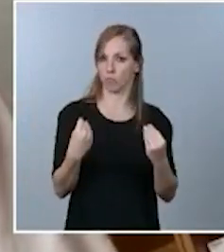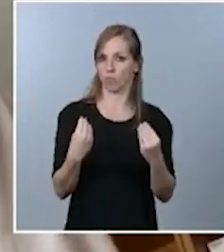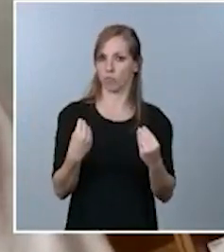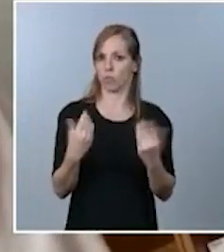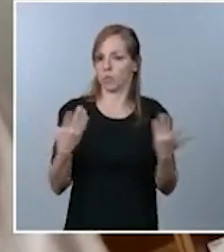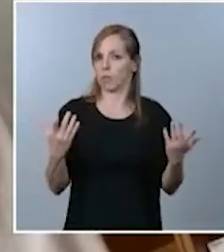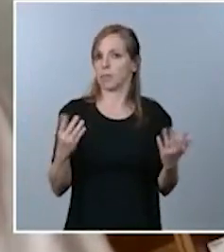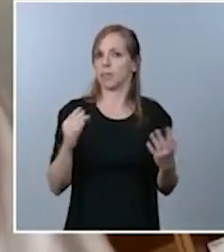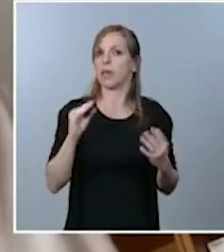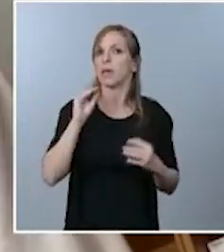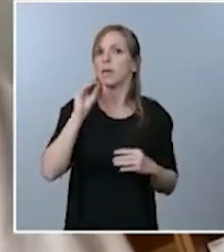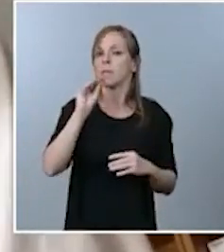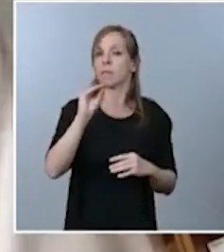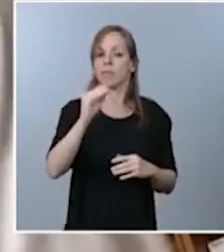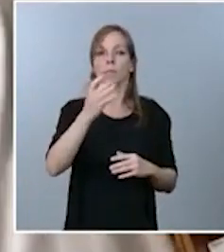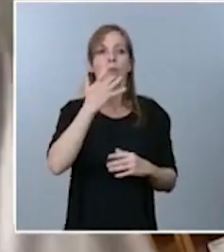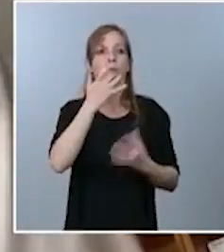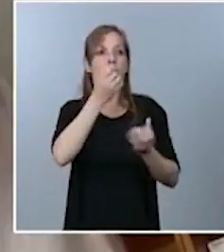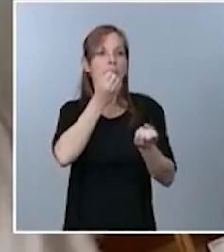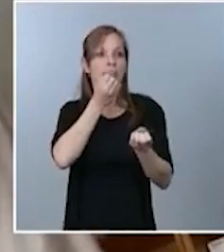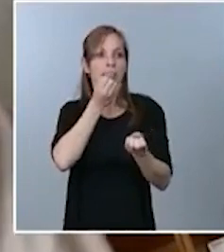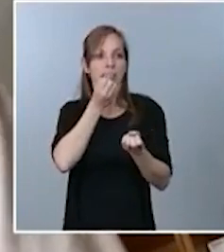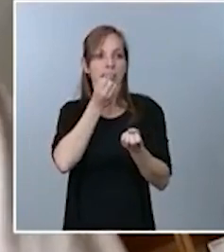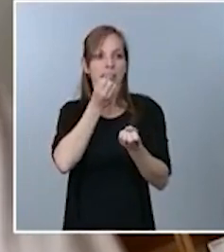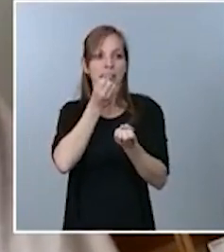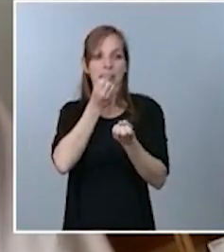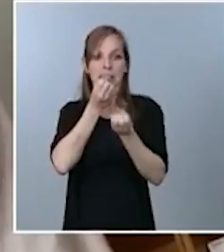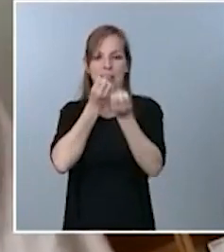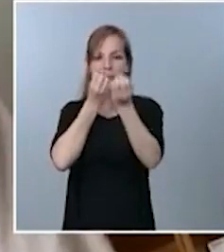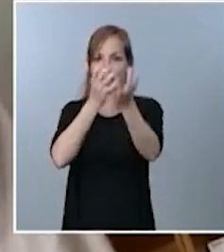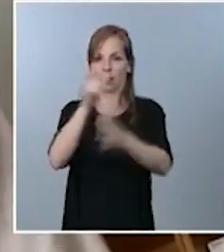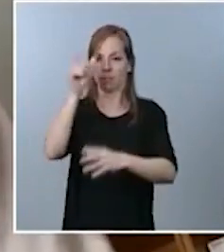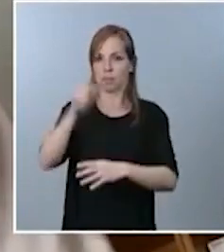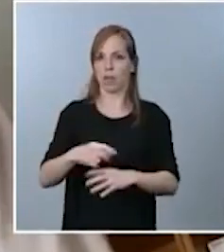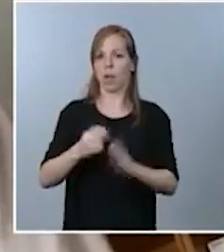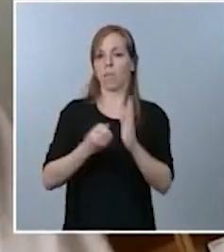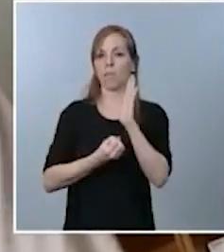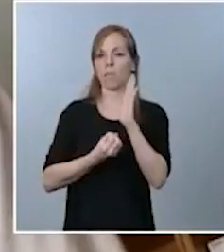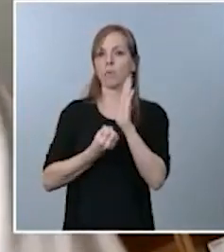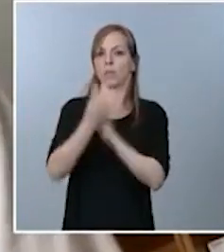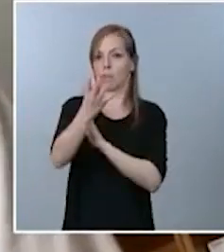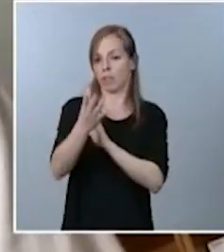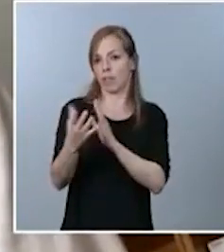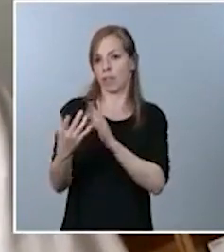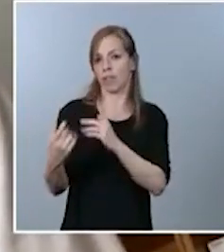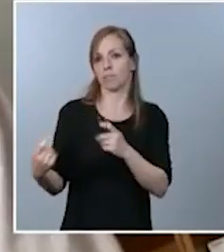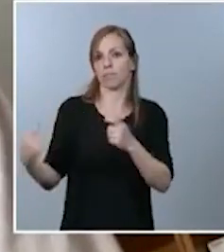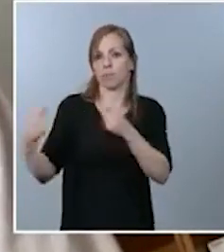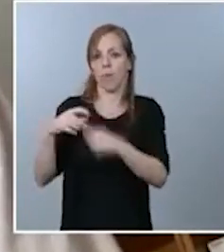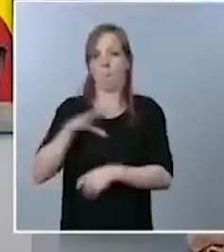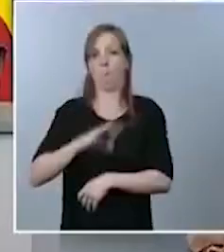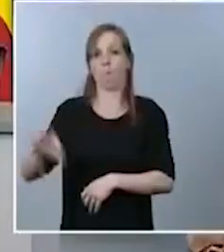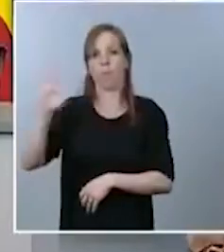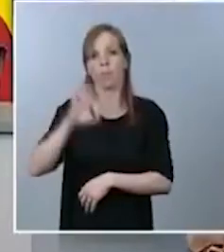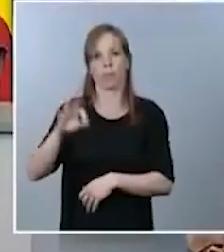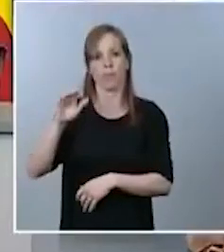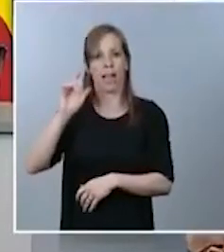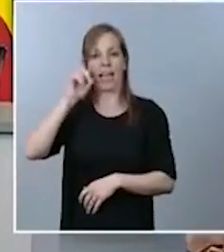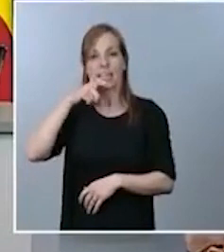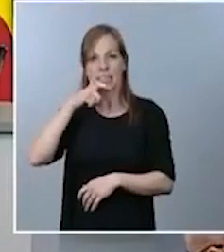declaraciones como las realizadas por el portavoz parlamentario de sus socios de gobierno, el Podemos, Pablo Echenique contra Ciudadanos,